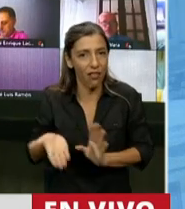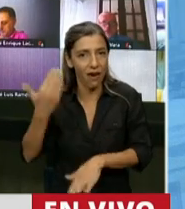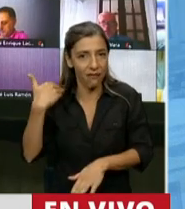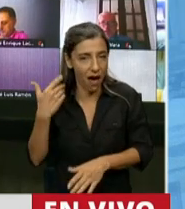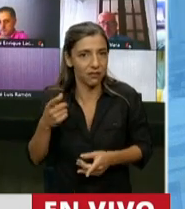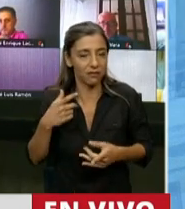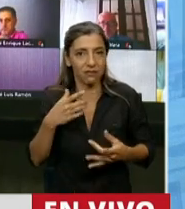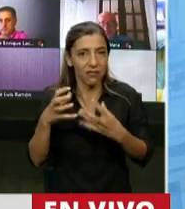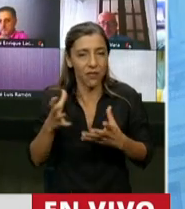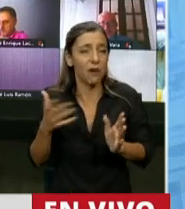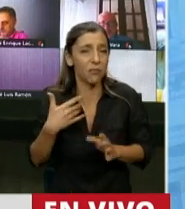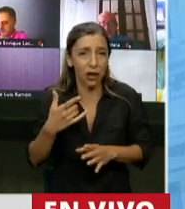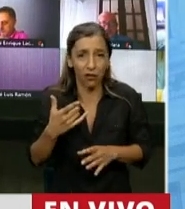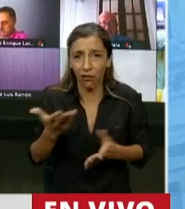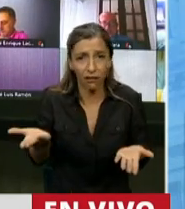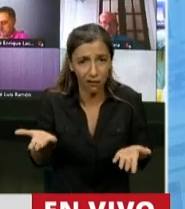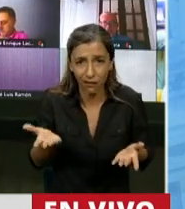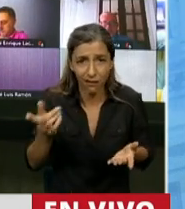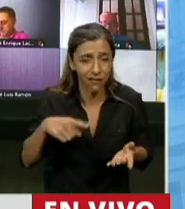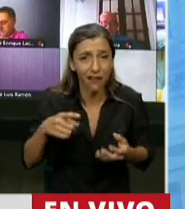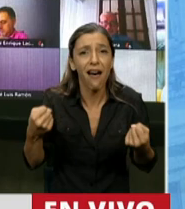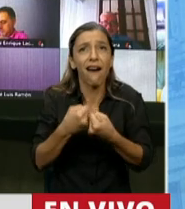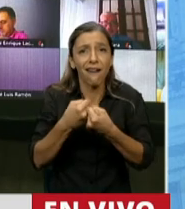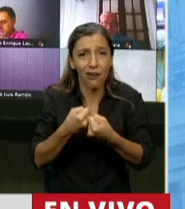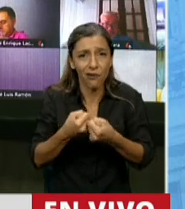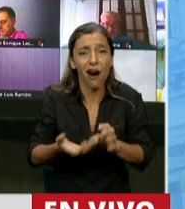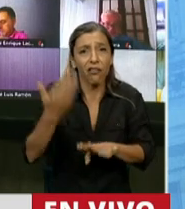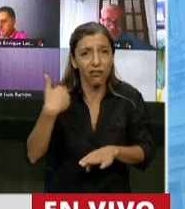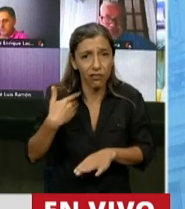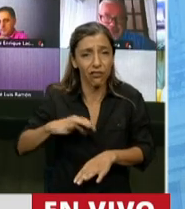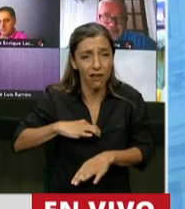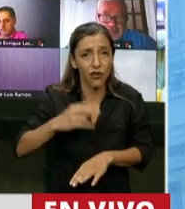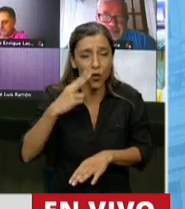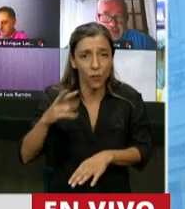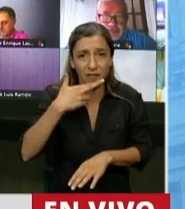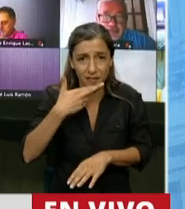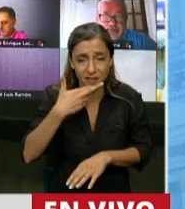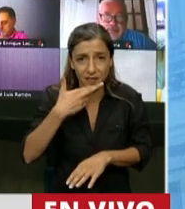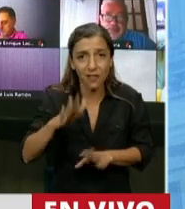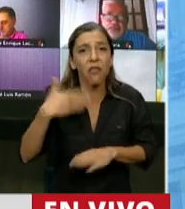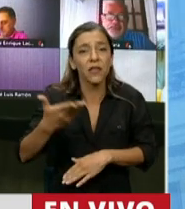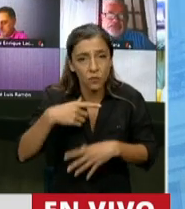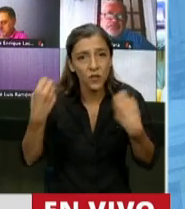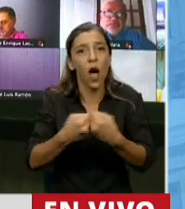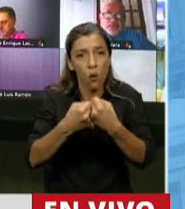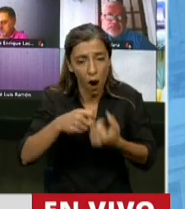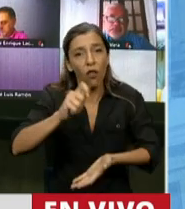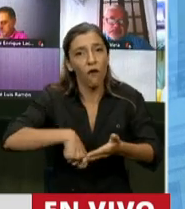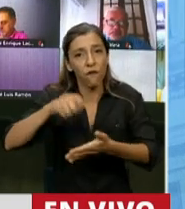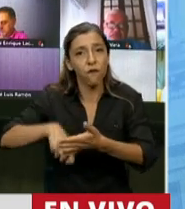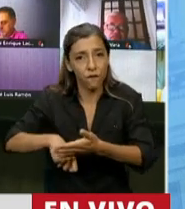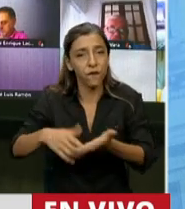resuelta por el consenso fiscal que se suscribió en el año 2017 y por el acuerdo firmado y avalado por